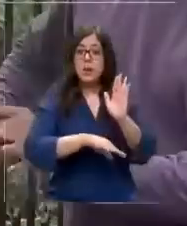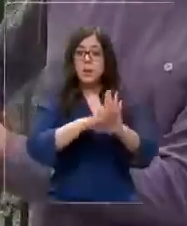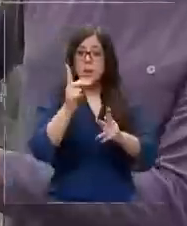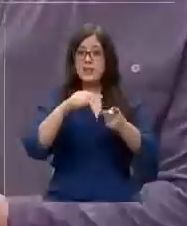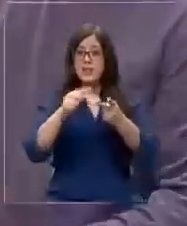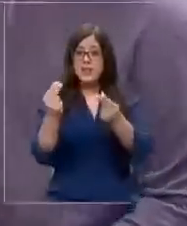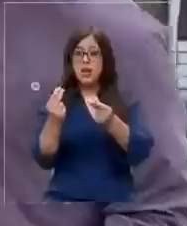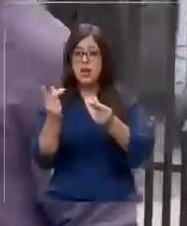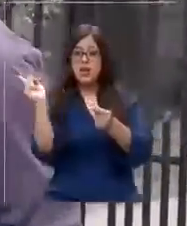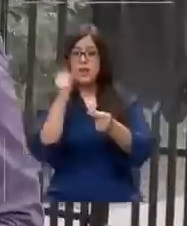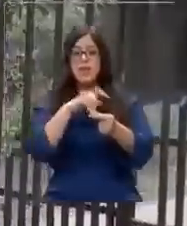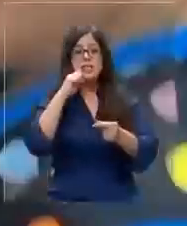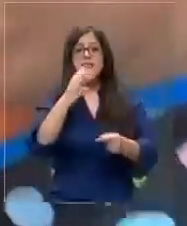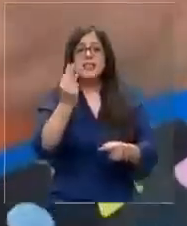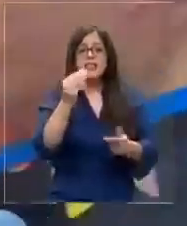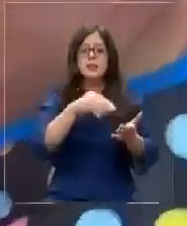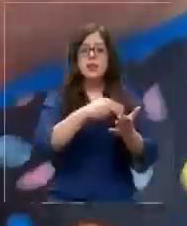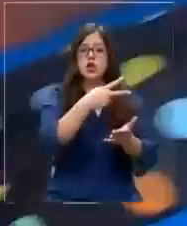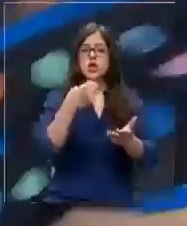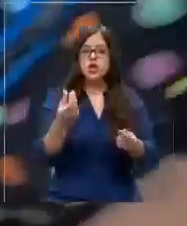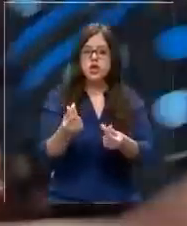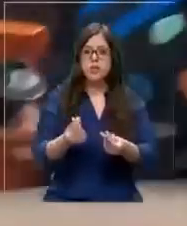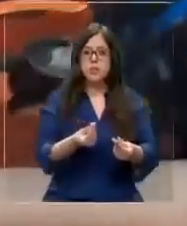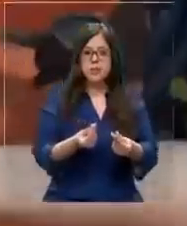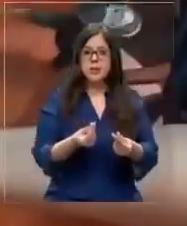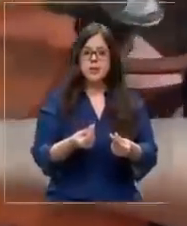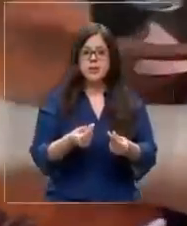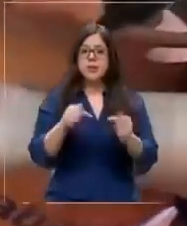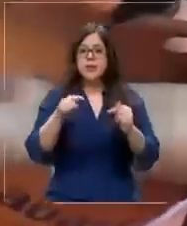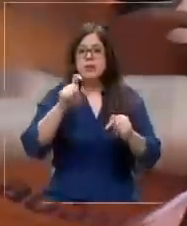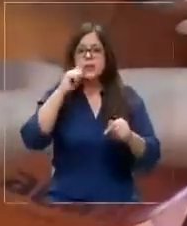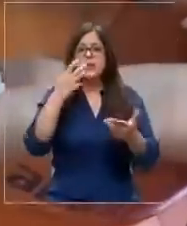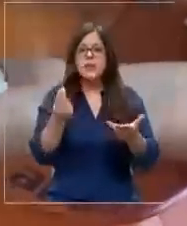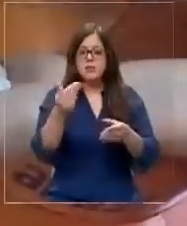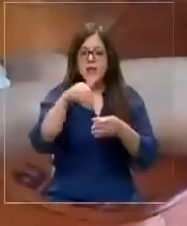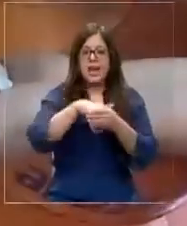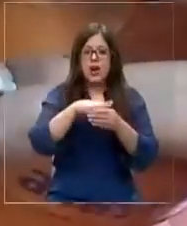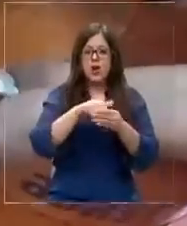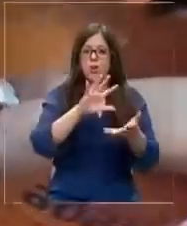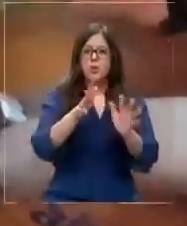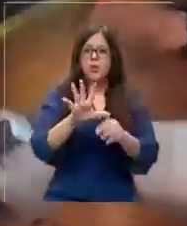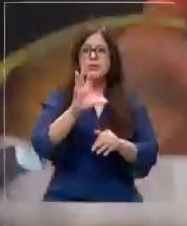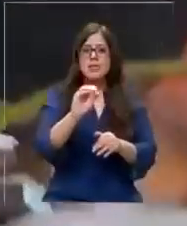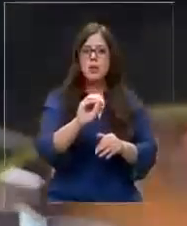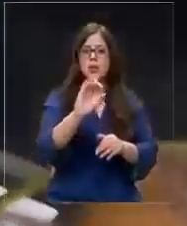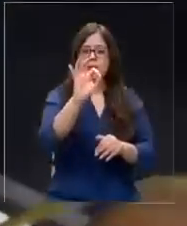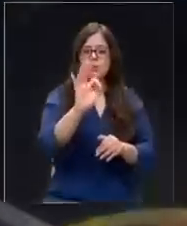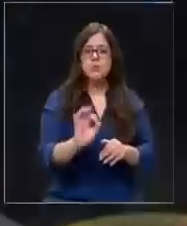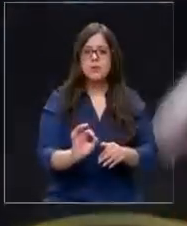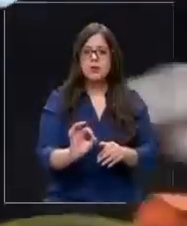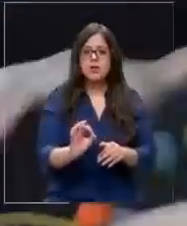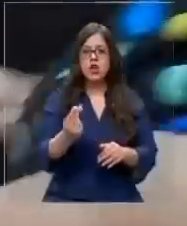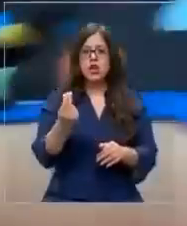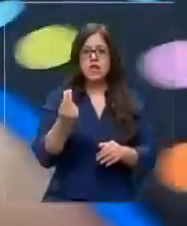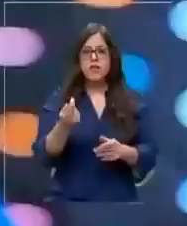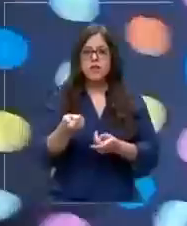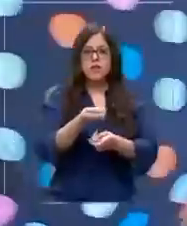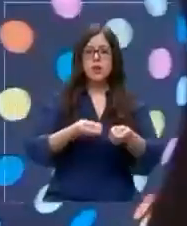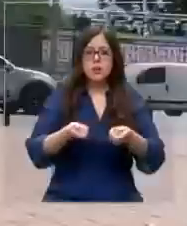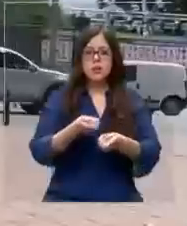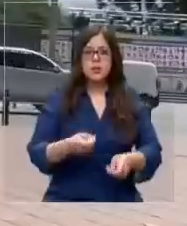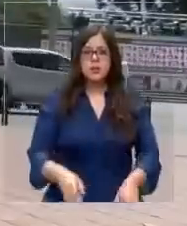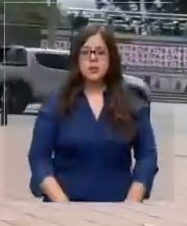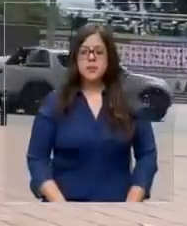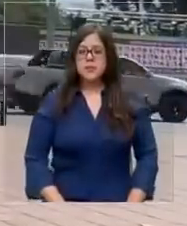valor final será de 13.200 pesos. Se trata de un ahorro cercano al 50% del valor comercial.